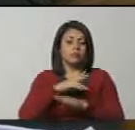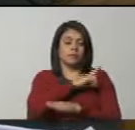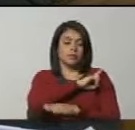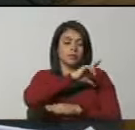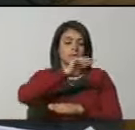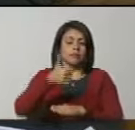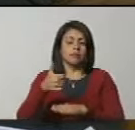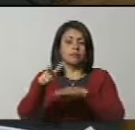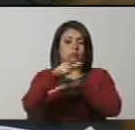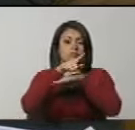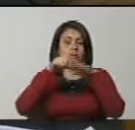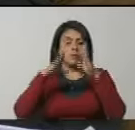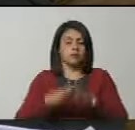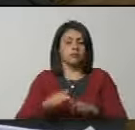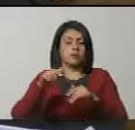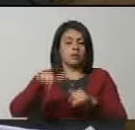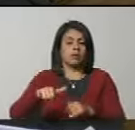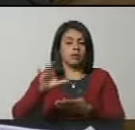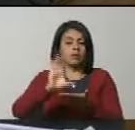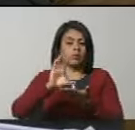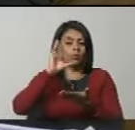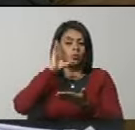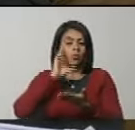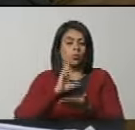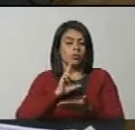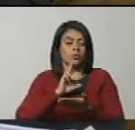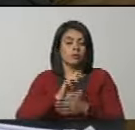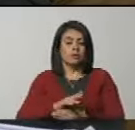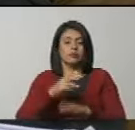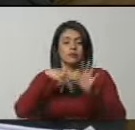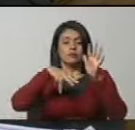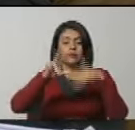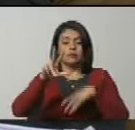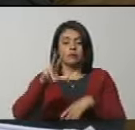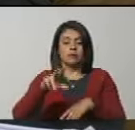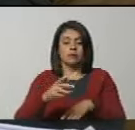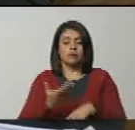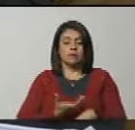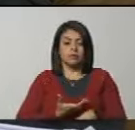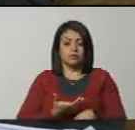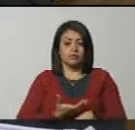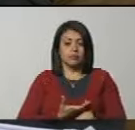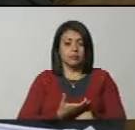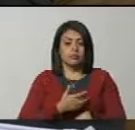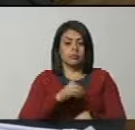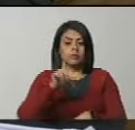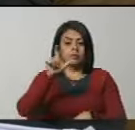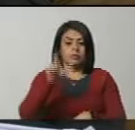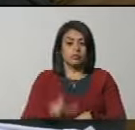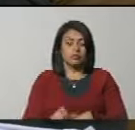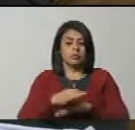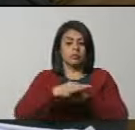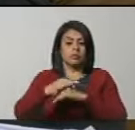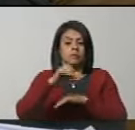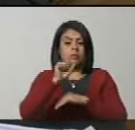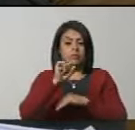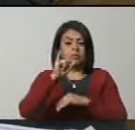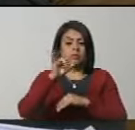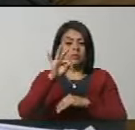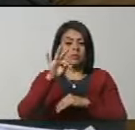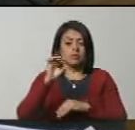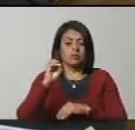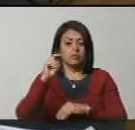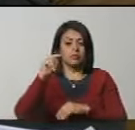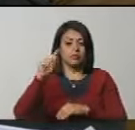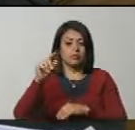jefa o jefe de gobierno del estado Guayana Esequiba. Trece, la alcaldesa o alcalde del municipio Sifonte del estado